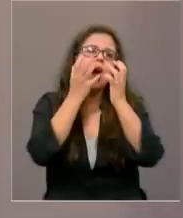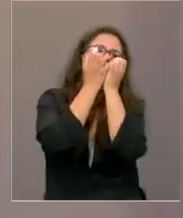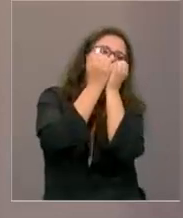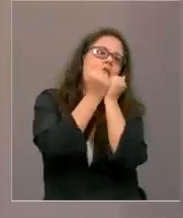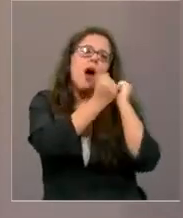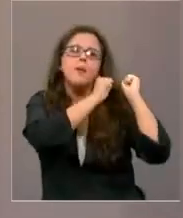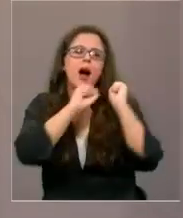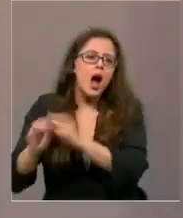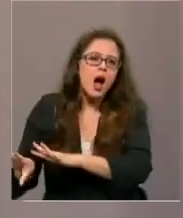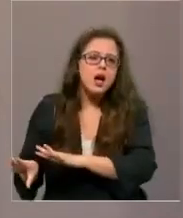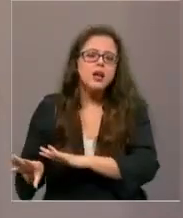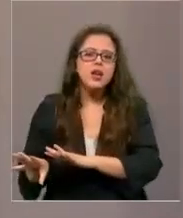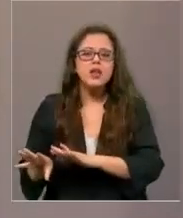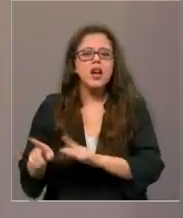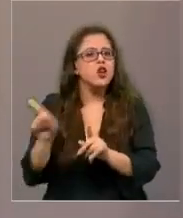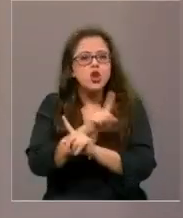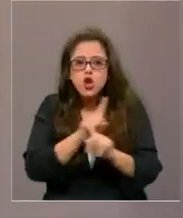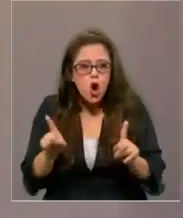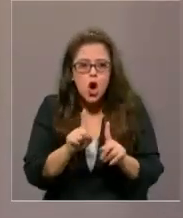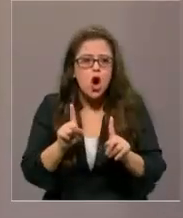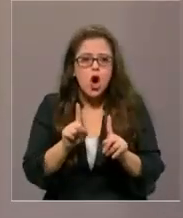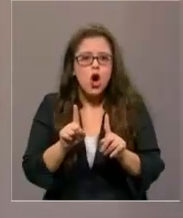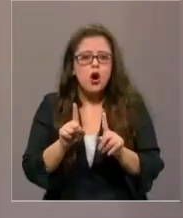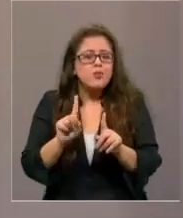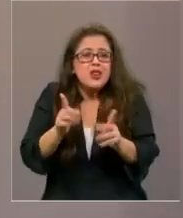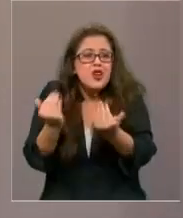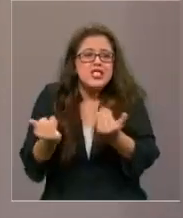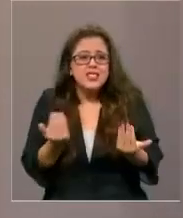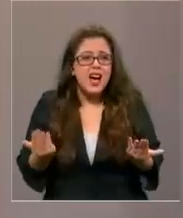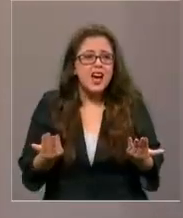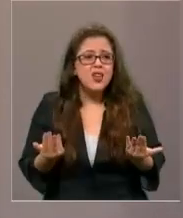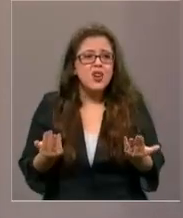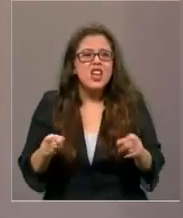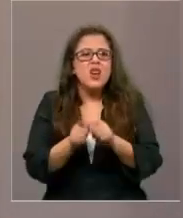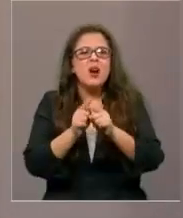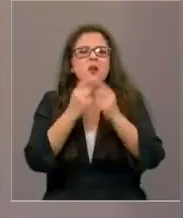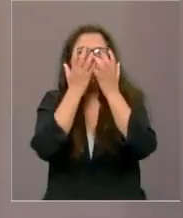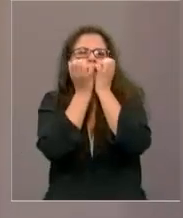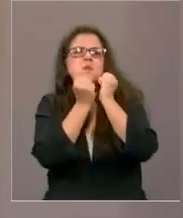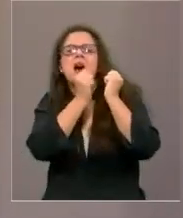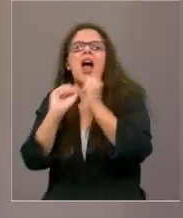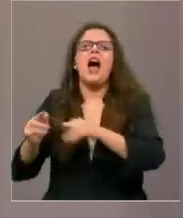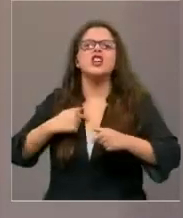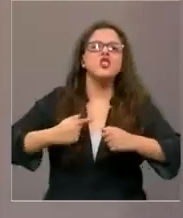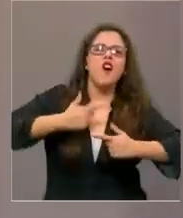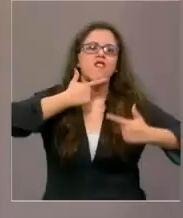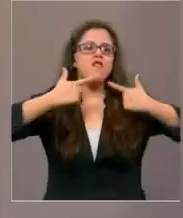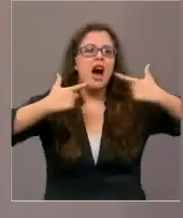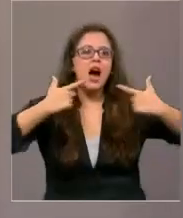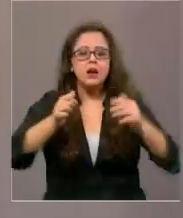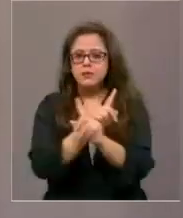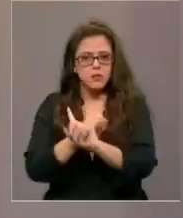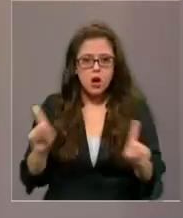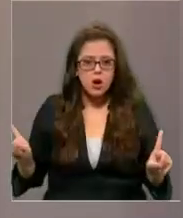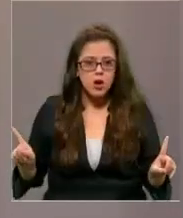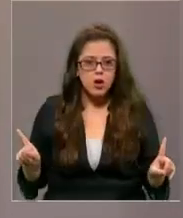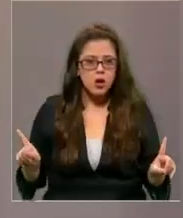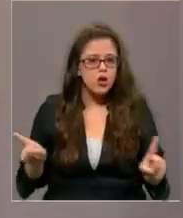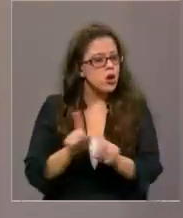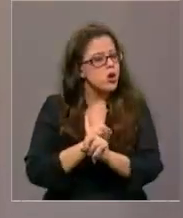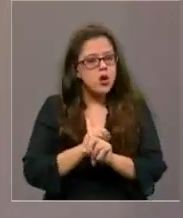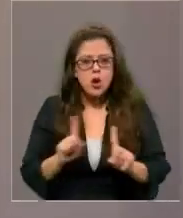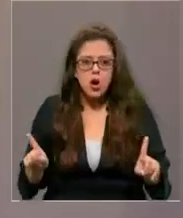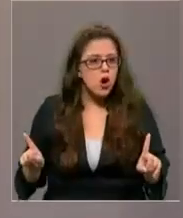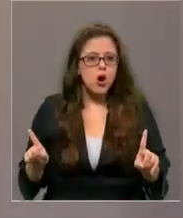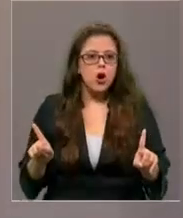mascarilla y no tienen que hacerlo porque es algo innecesario uno lo hace como para demostrar que son como más bacanes pero en verdad no tiene ninguna